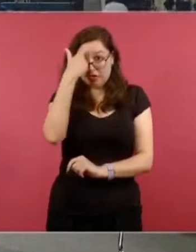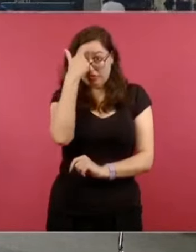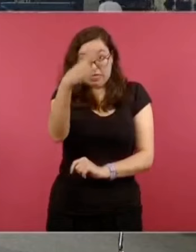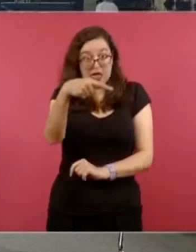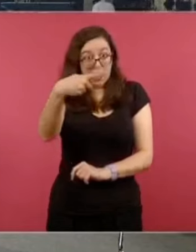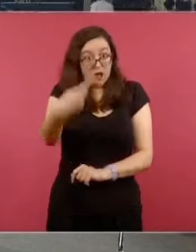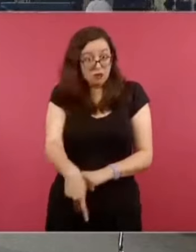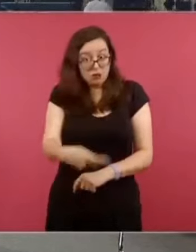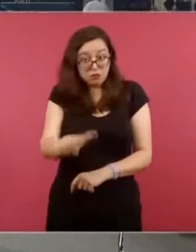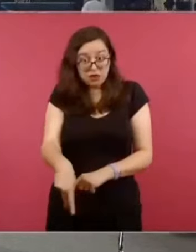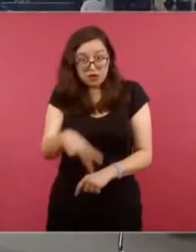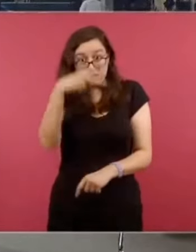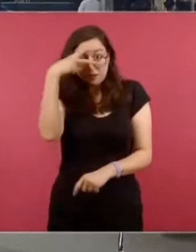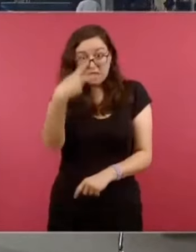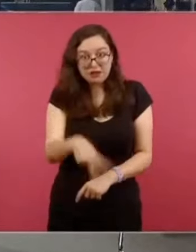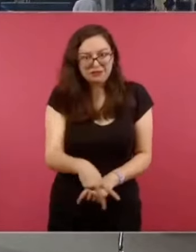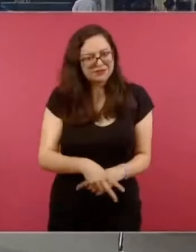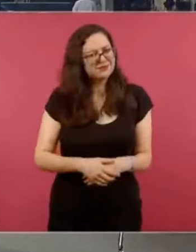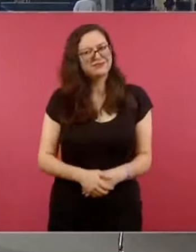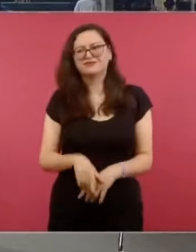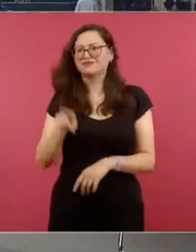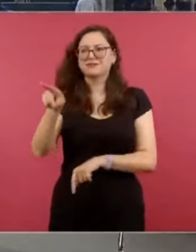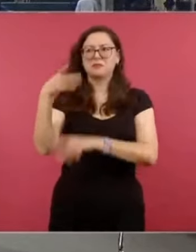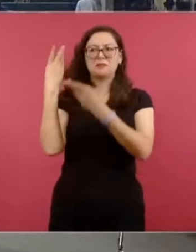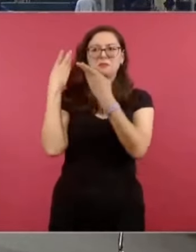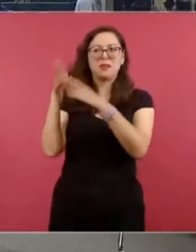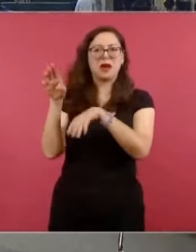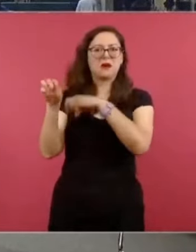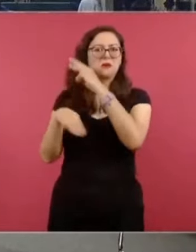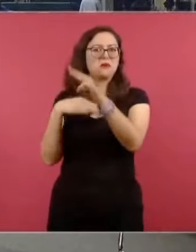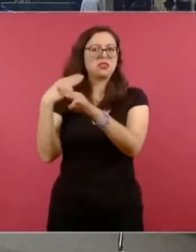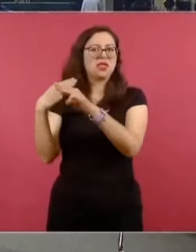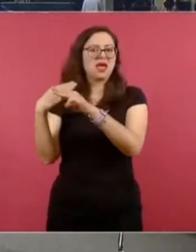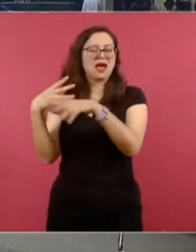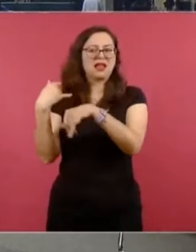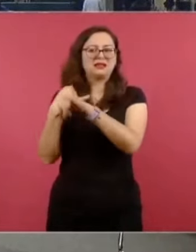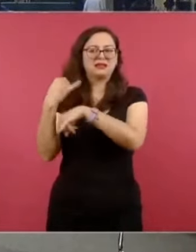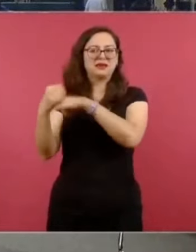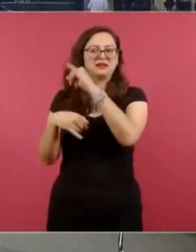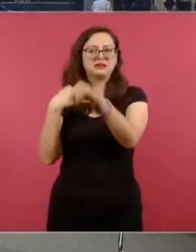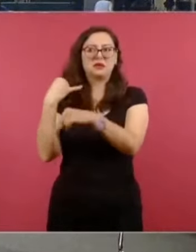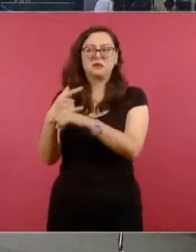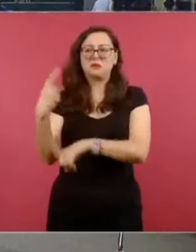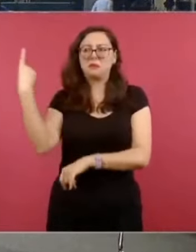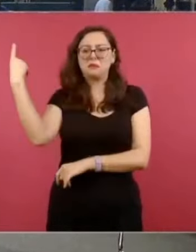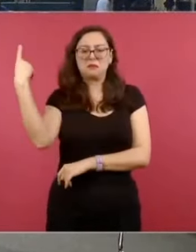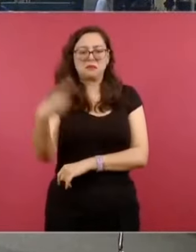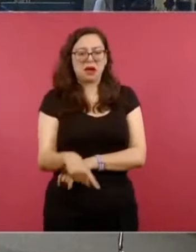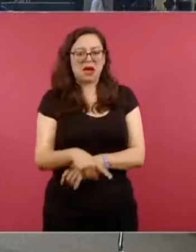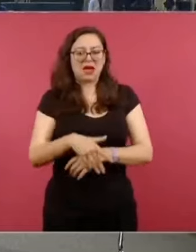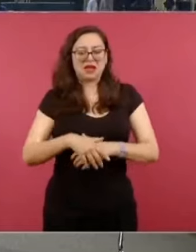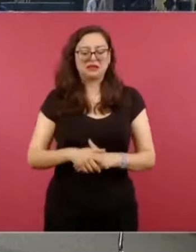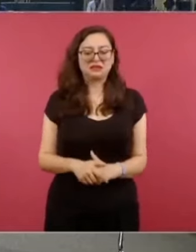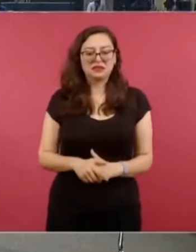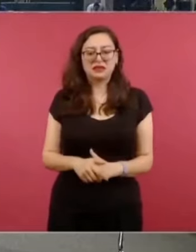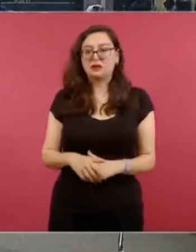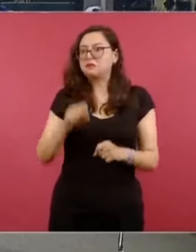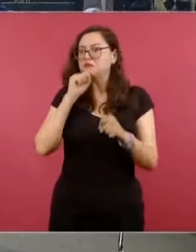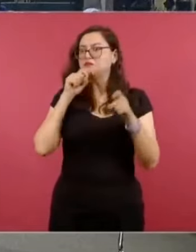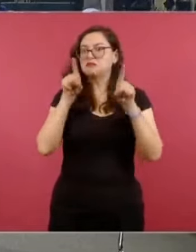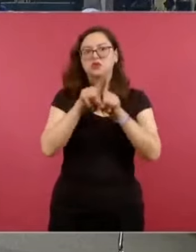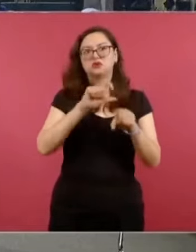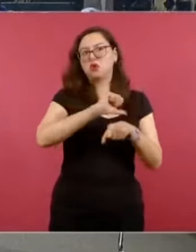Y antes de que nos impusieran esa agenda, había las llamadas cartas de intención